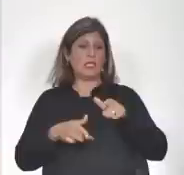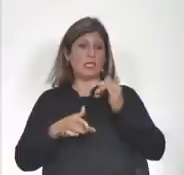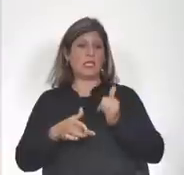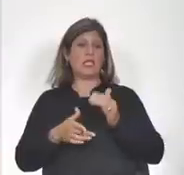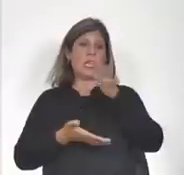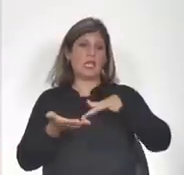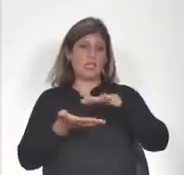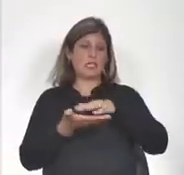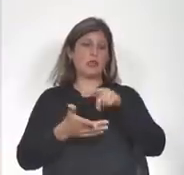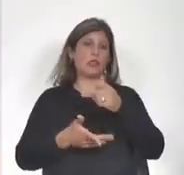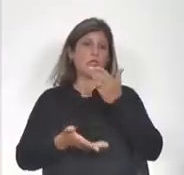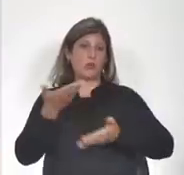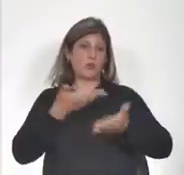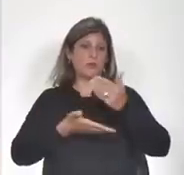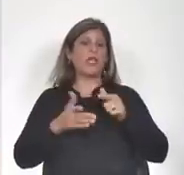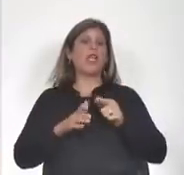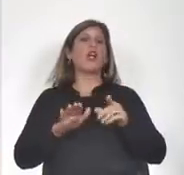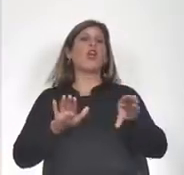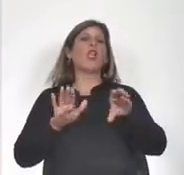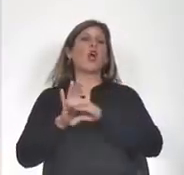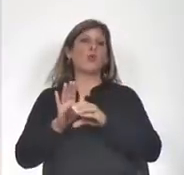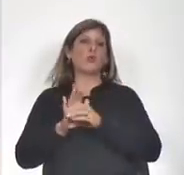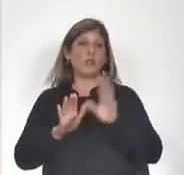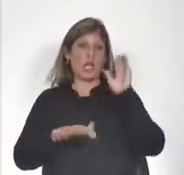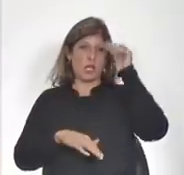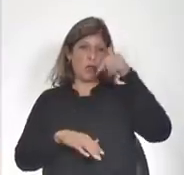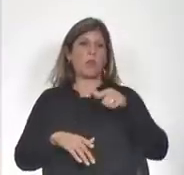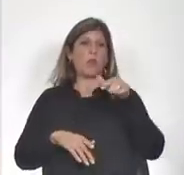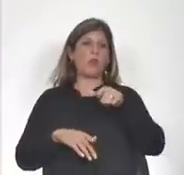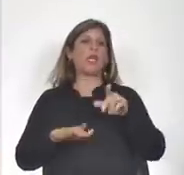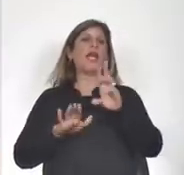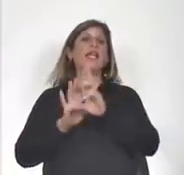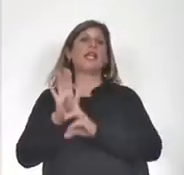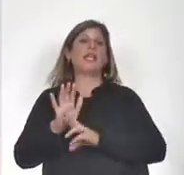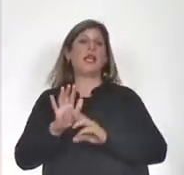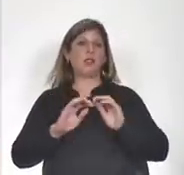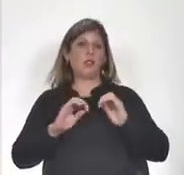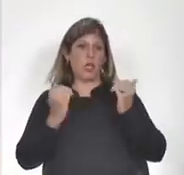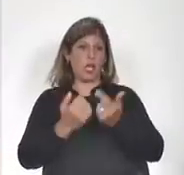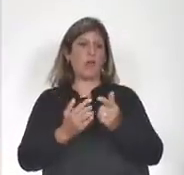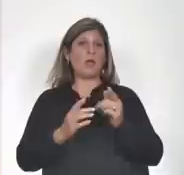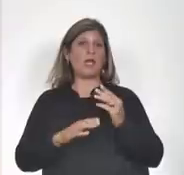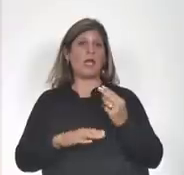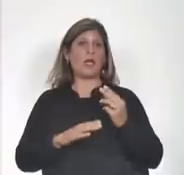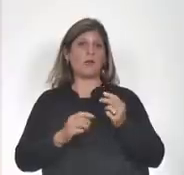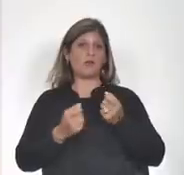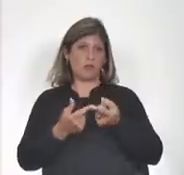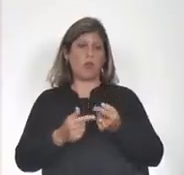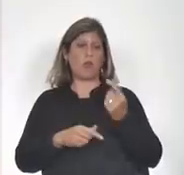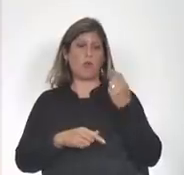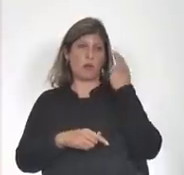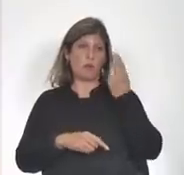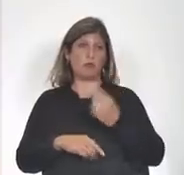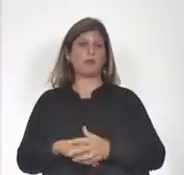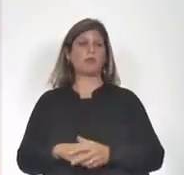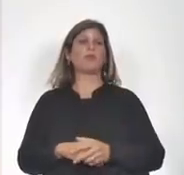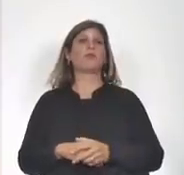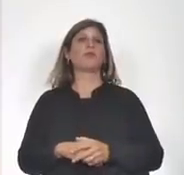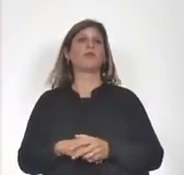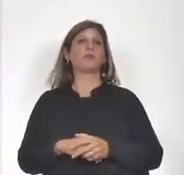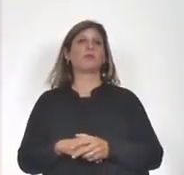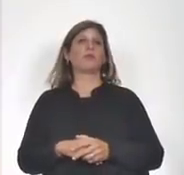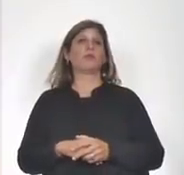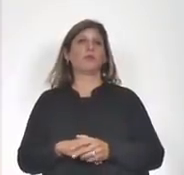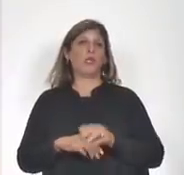Constitución de la República y el reglamento de la Cámara nos permiten concretar. No es esta,